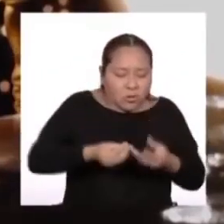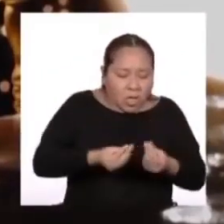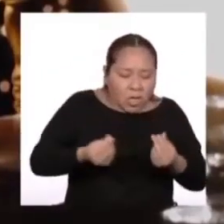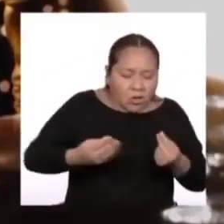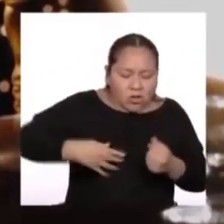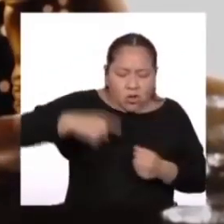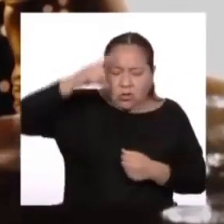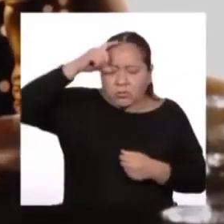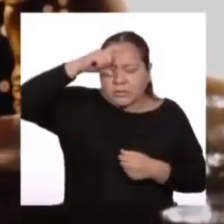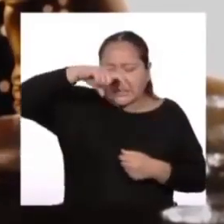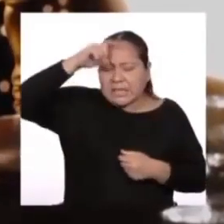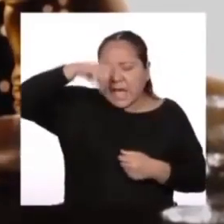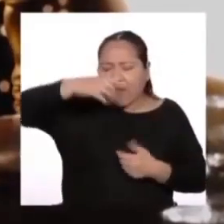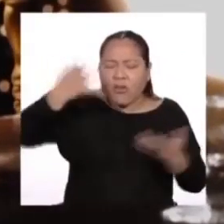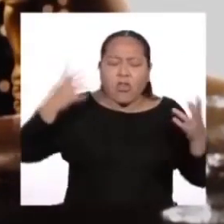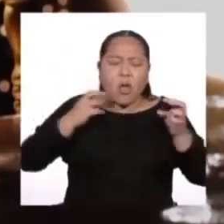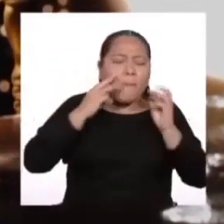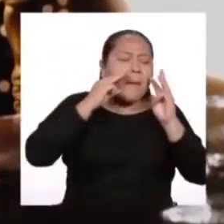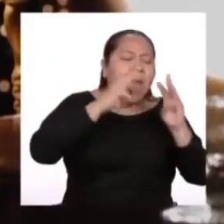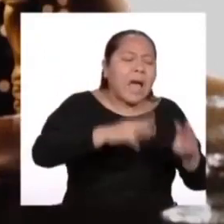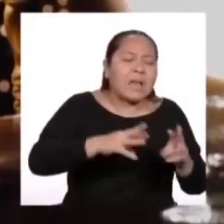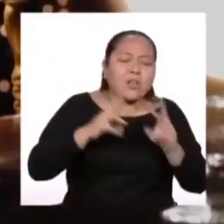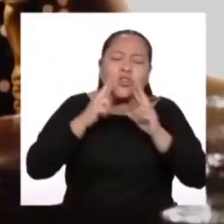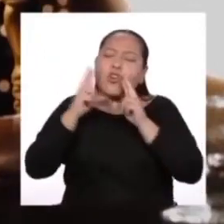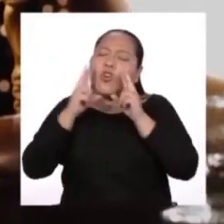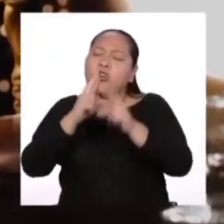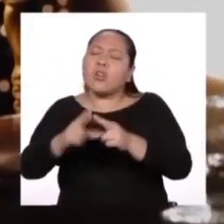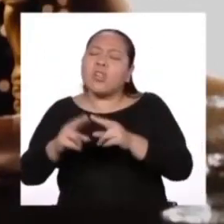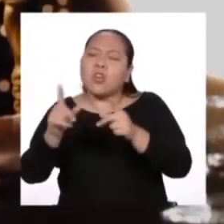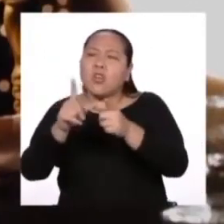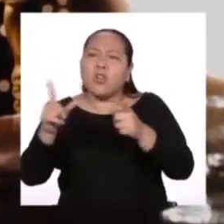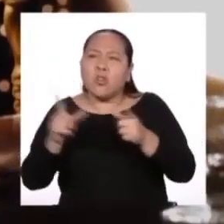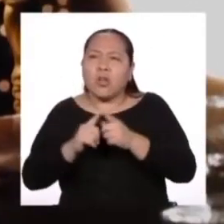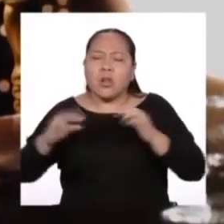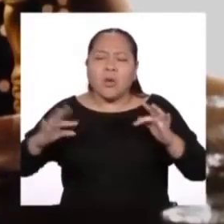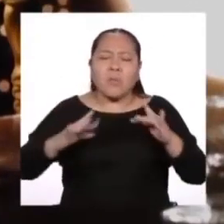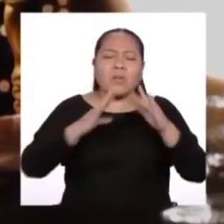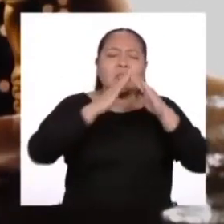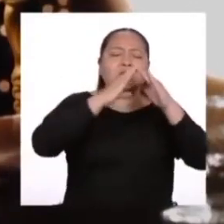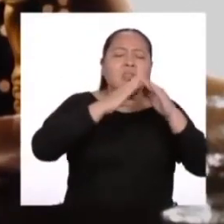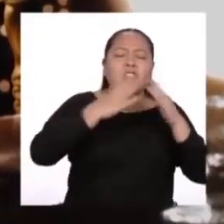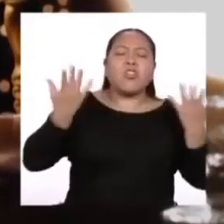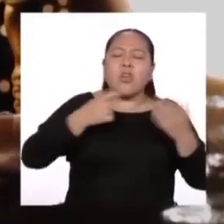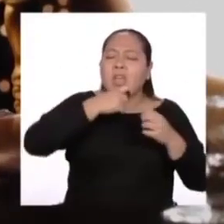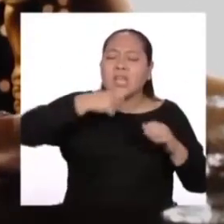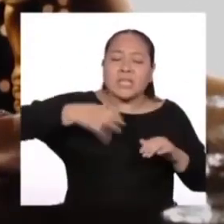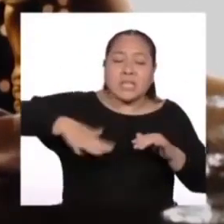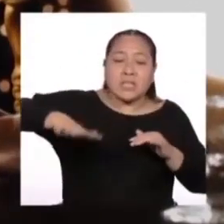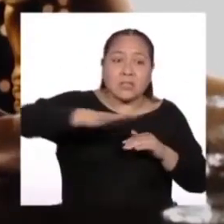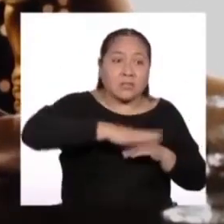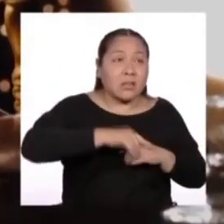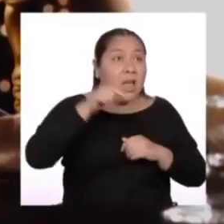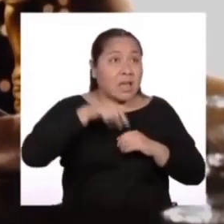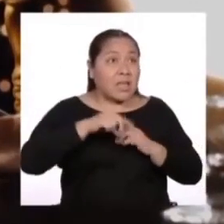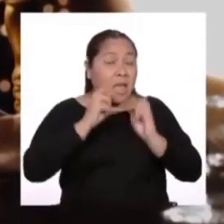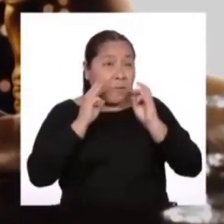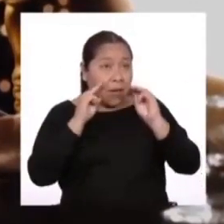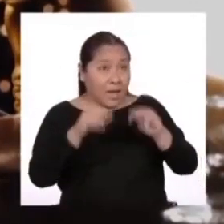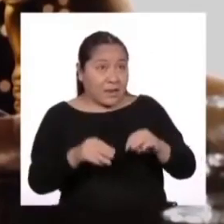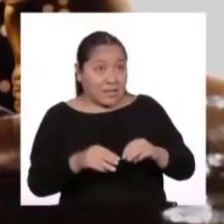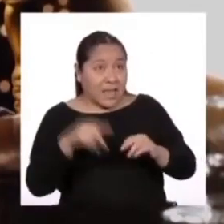sabio que sabe dónde están los mares, los ríos, las ciudades, las montañas y los desiertos. ¿Hay océanos aquí?